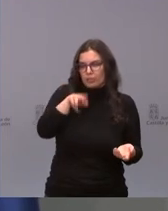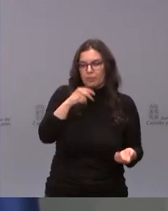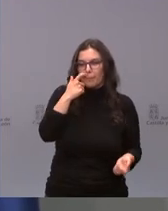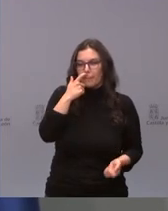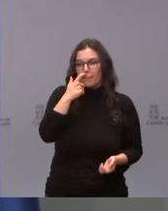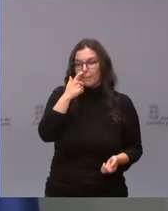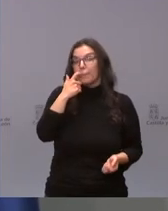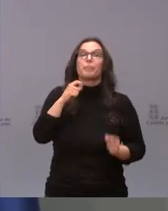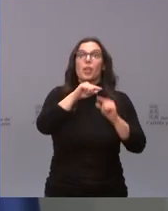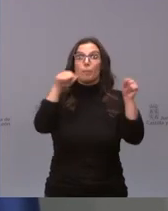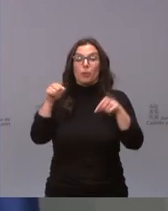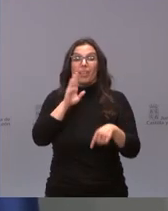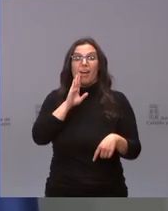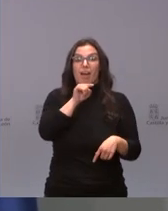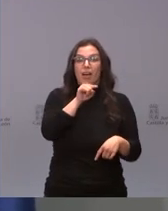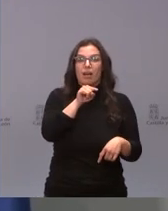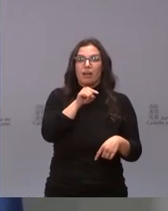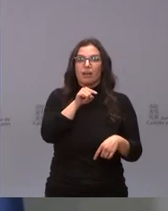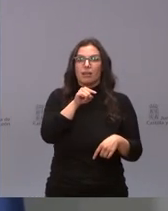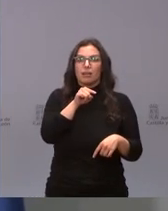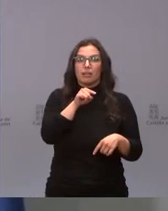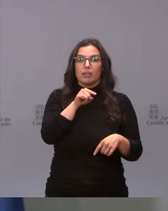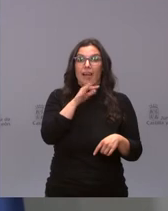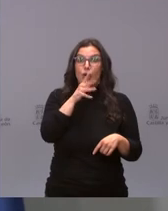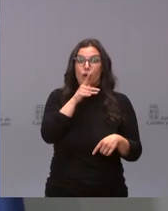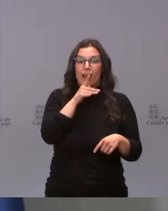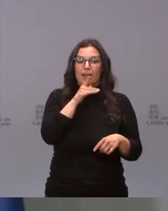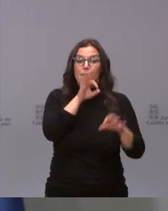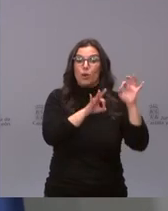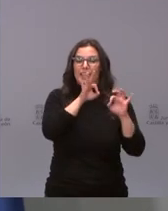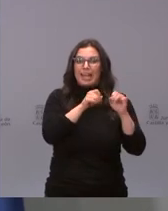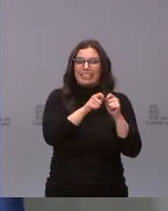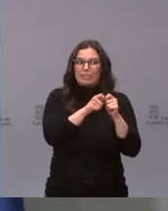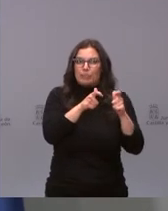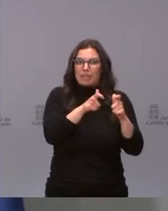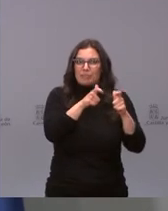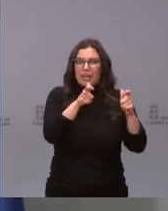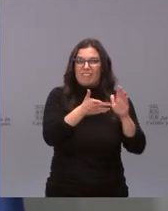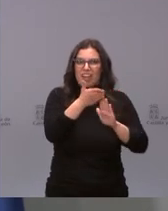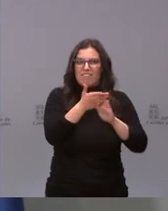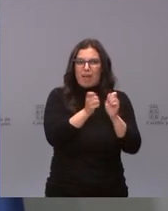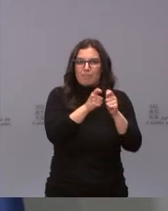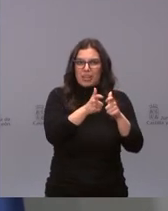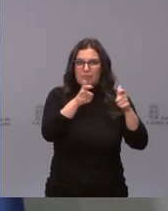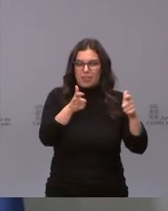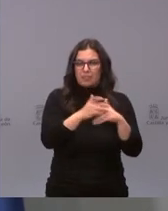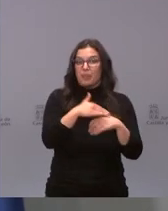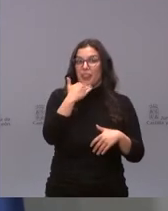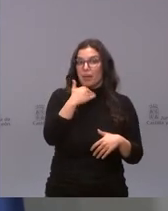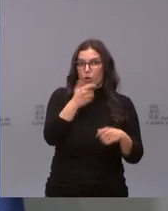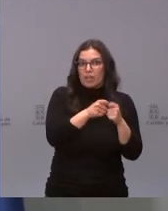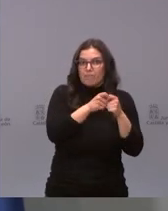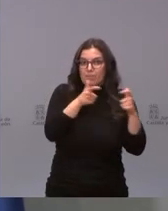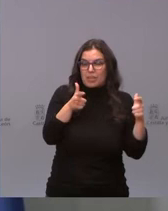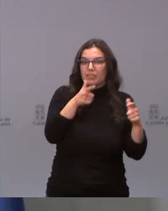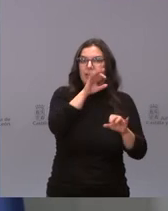todas esas provincias que usted menciona están en crecimiento de incidencia. Todas están en crecimiento. Zamora está en crecimiento,